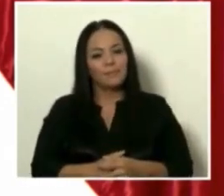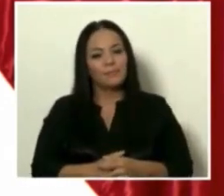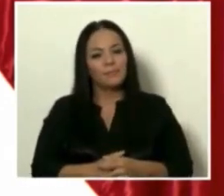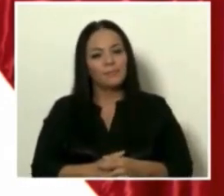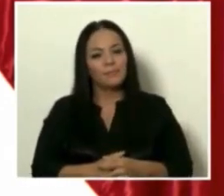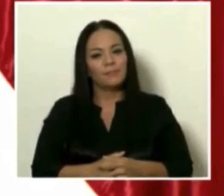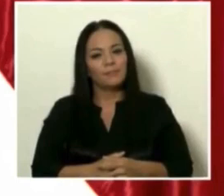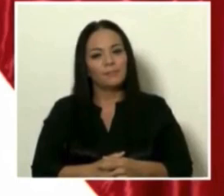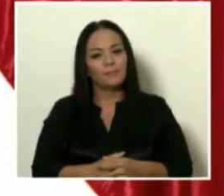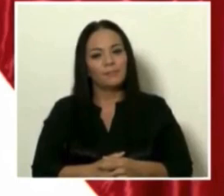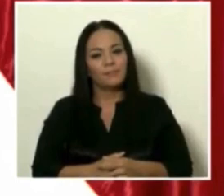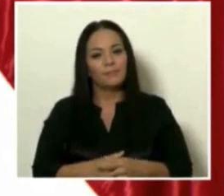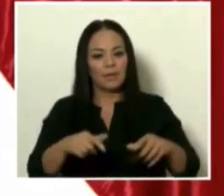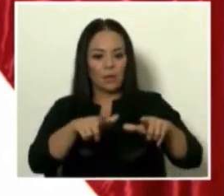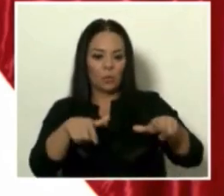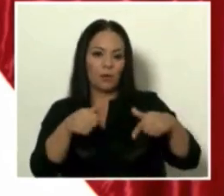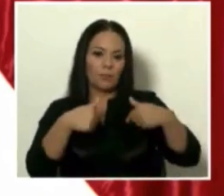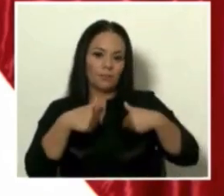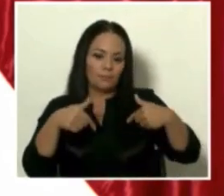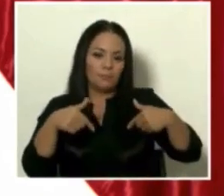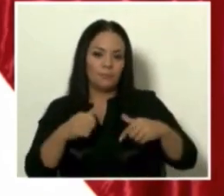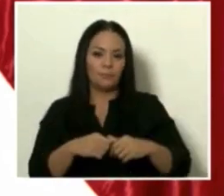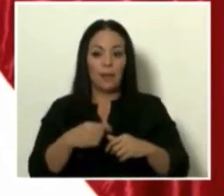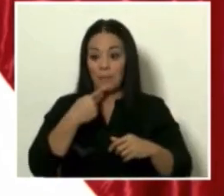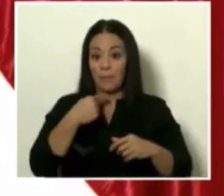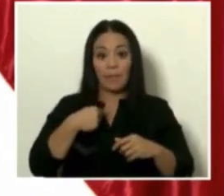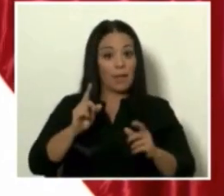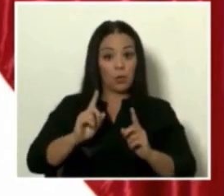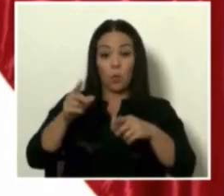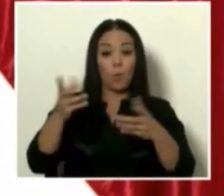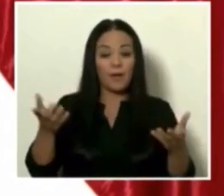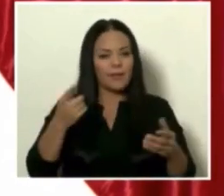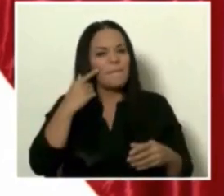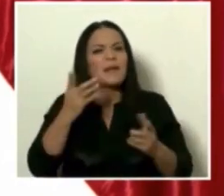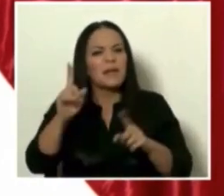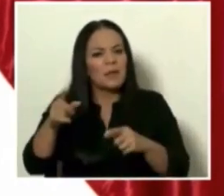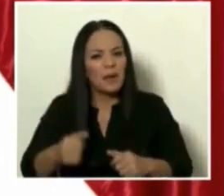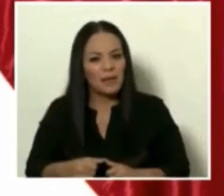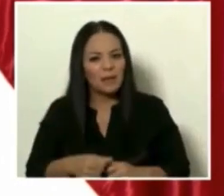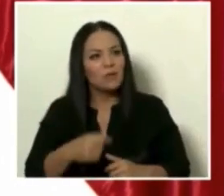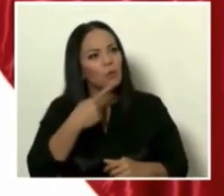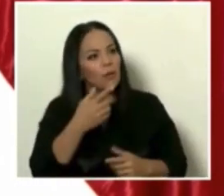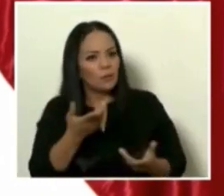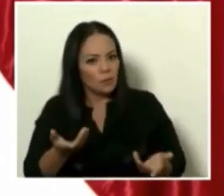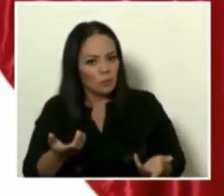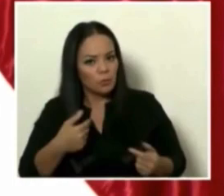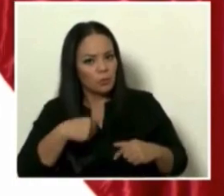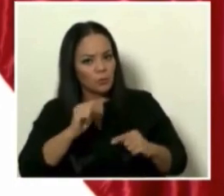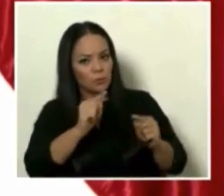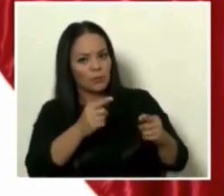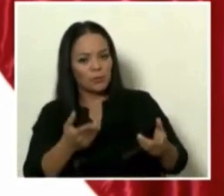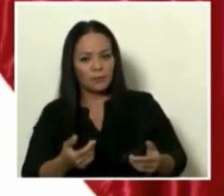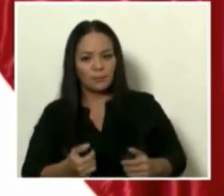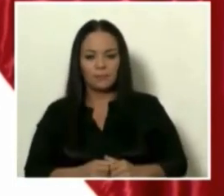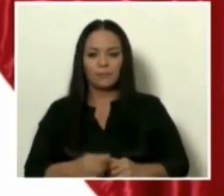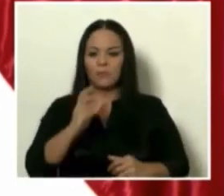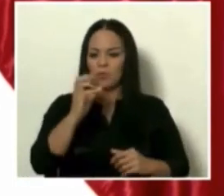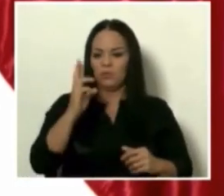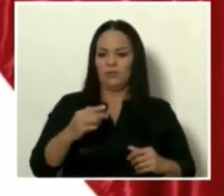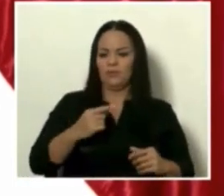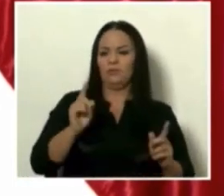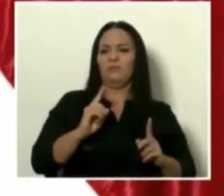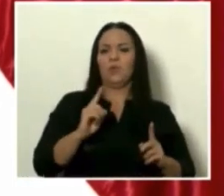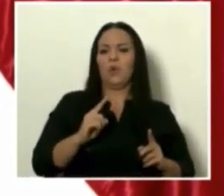donde me ocupaba yo, que me dijeron no vaya, ¿para qué va a ir? No, no. A los ticos no nos arrugamos.